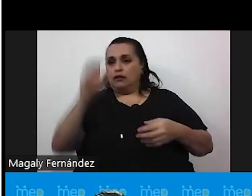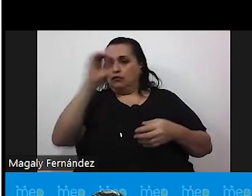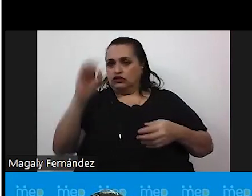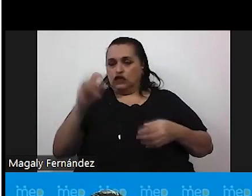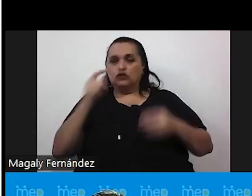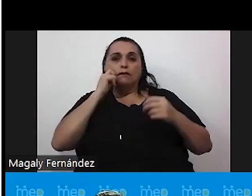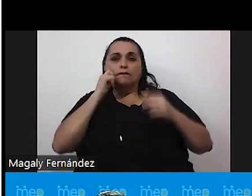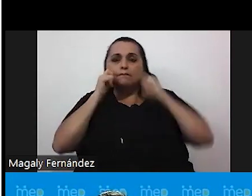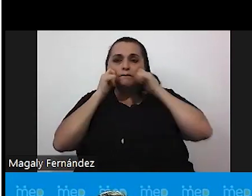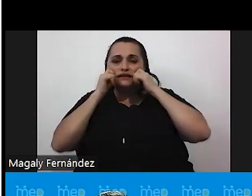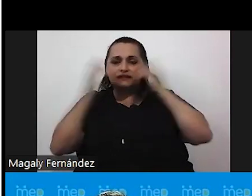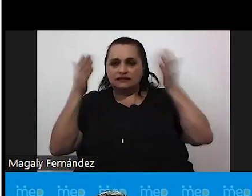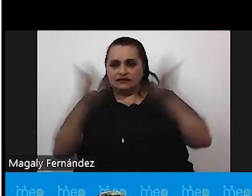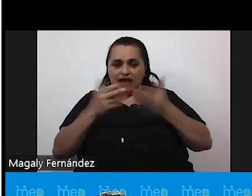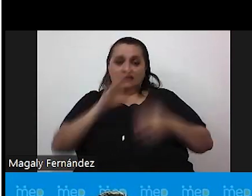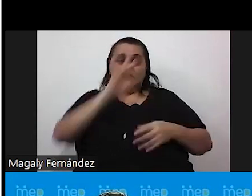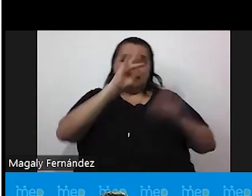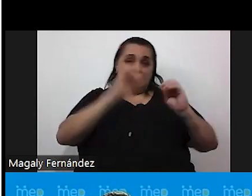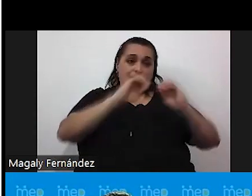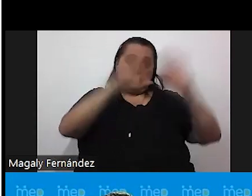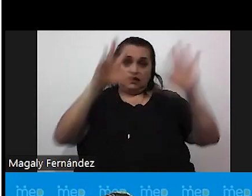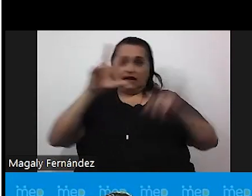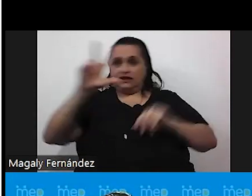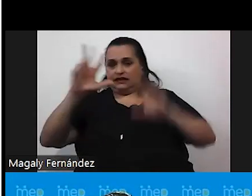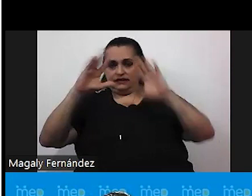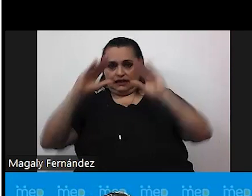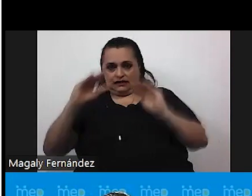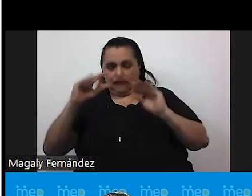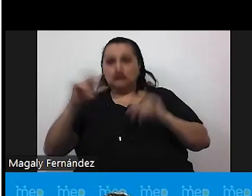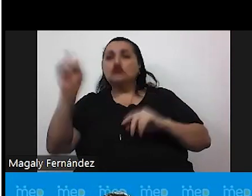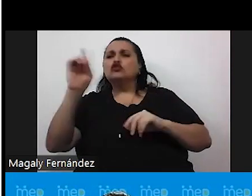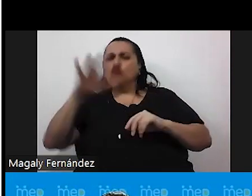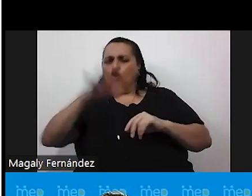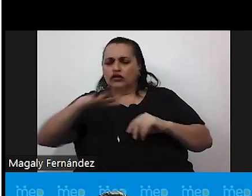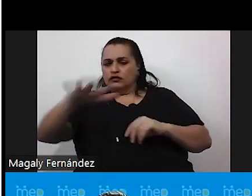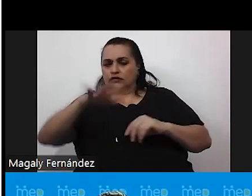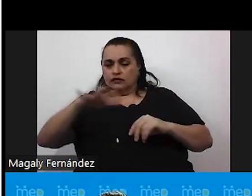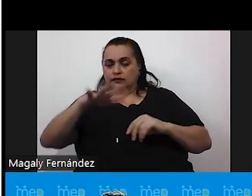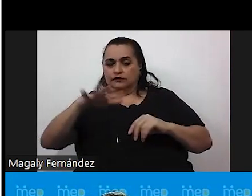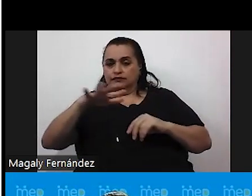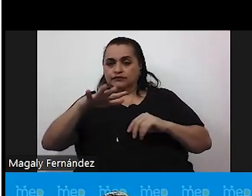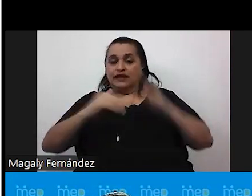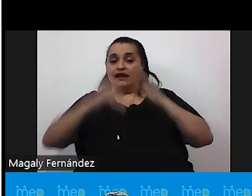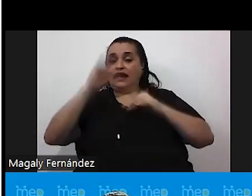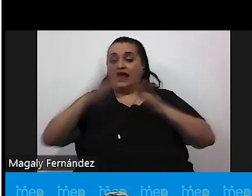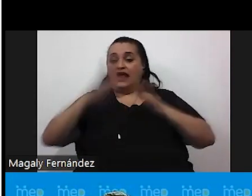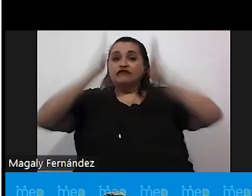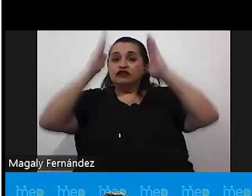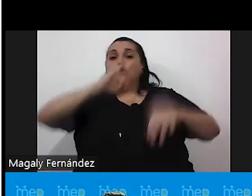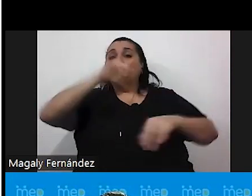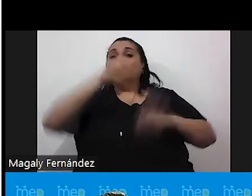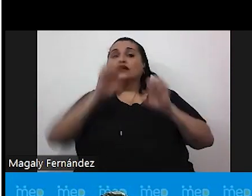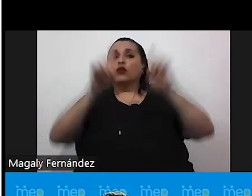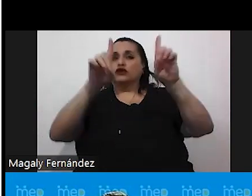en el horario de 7 de la mañana 3 de la tarde y nos encontramos ubicados físicamente en el edificio Junta Educación San